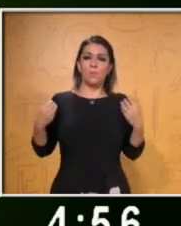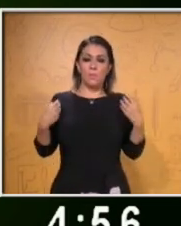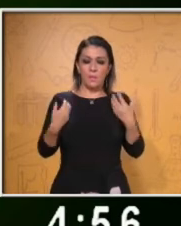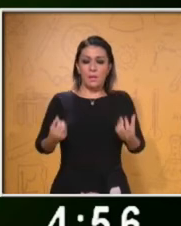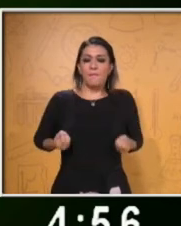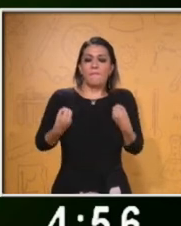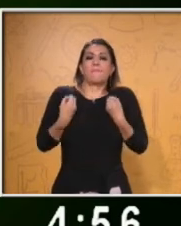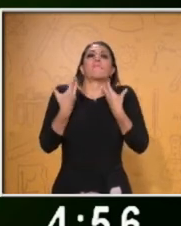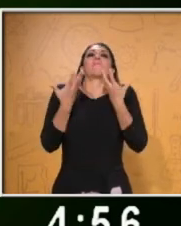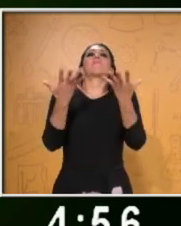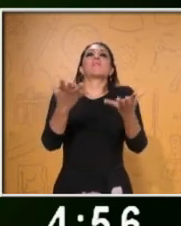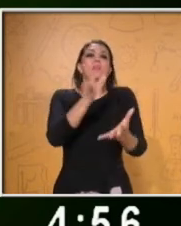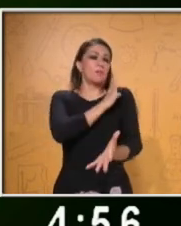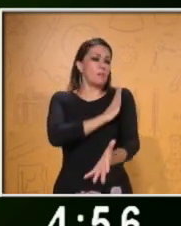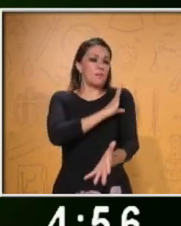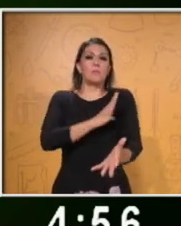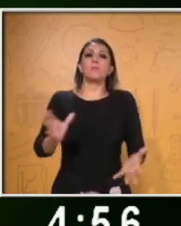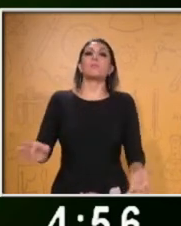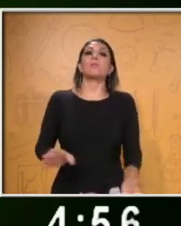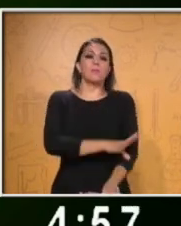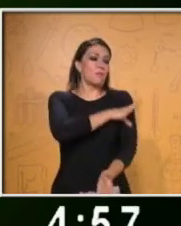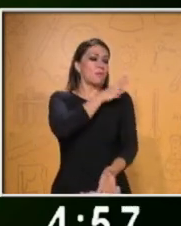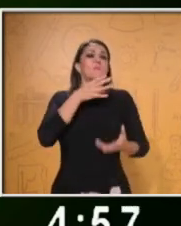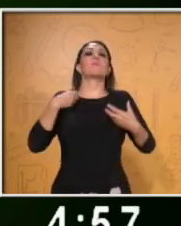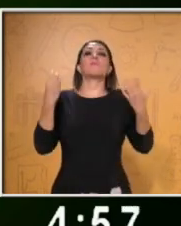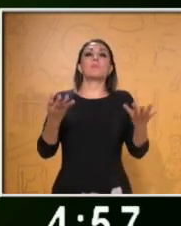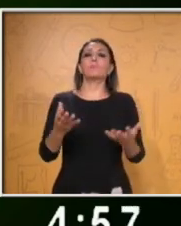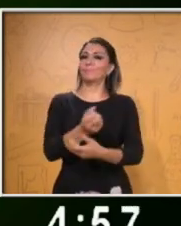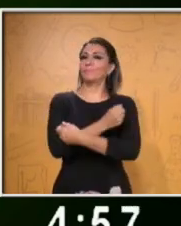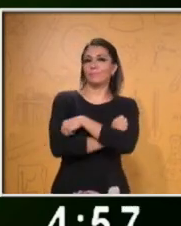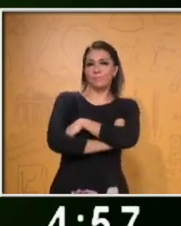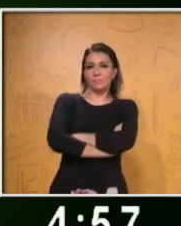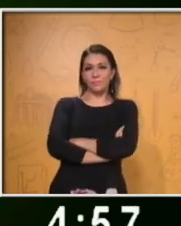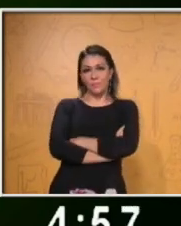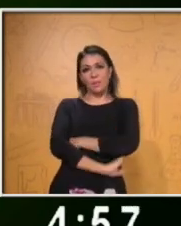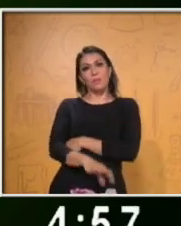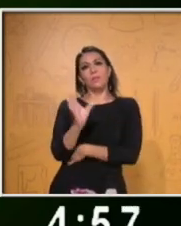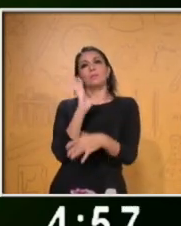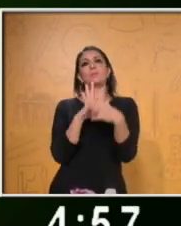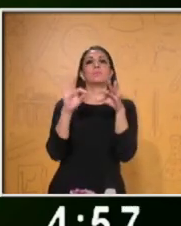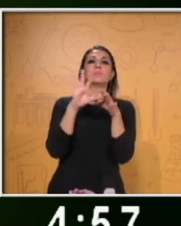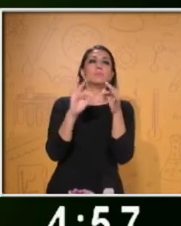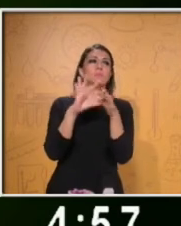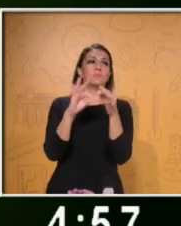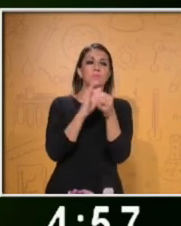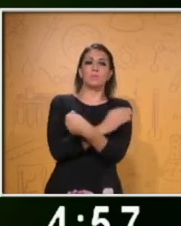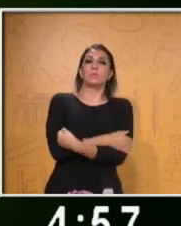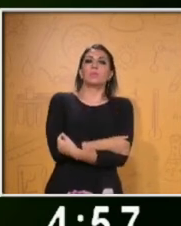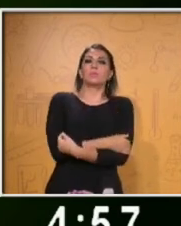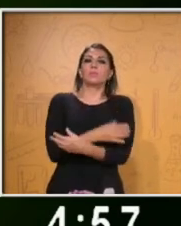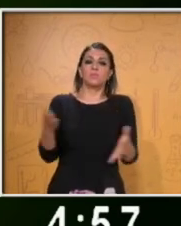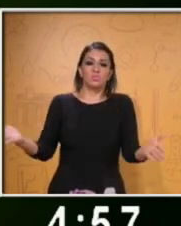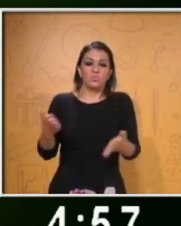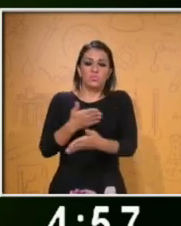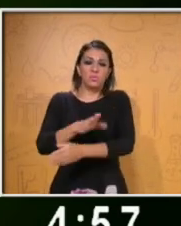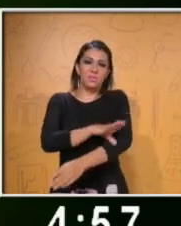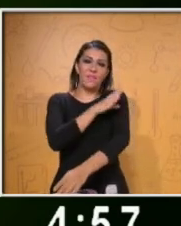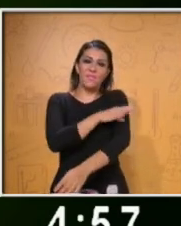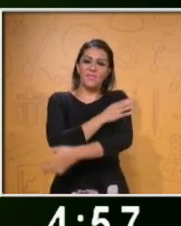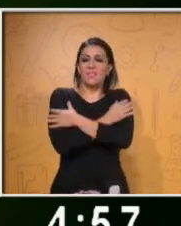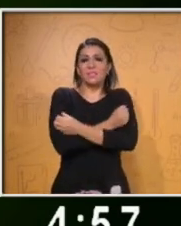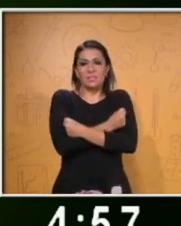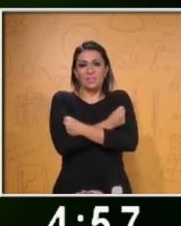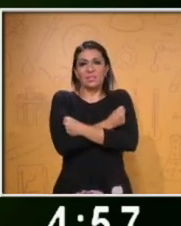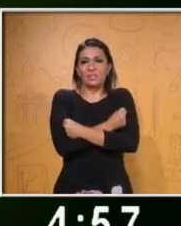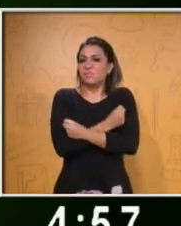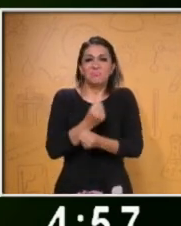corra. Cosas que nunca deben hacer. Cruzar los brazos. Si yo cruzo los brazos, cierro la energía. Si yo lo que